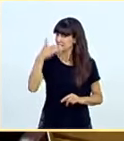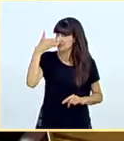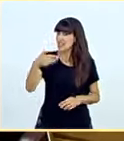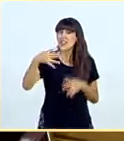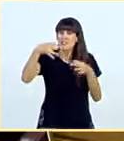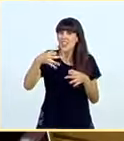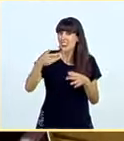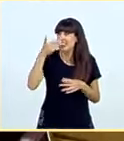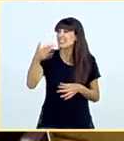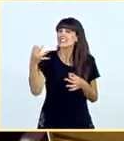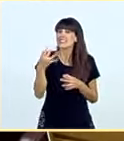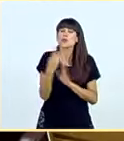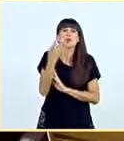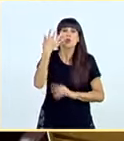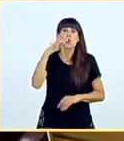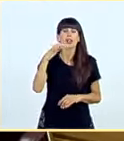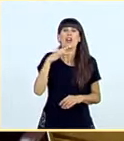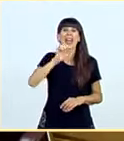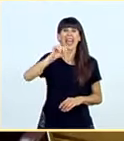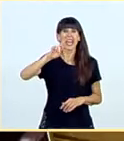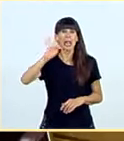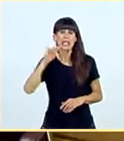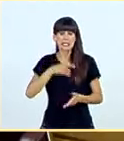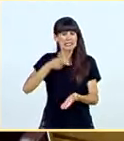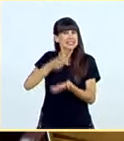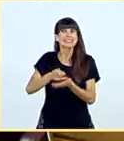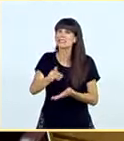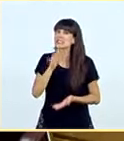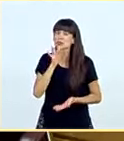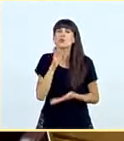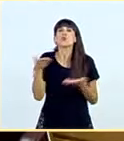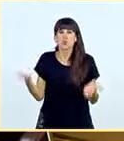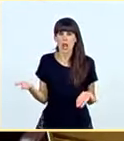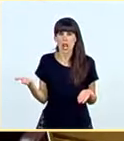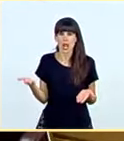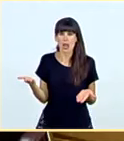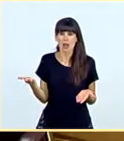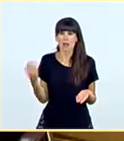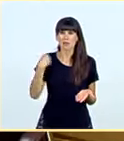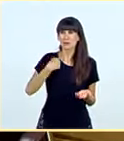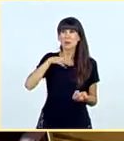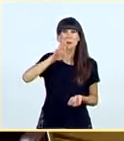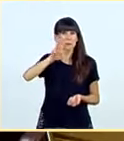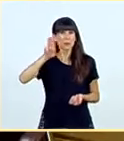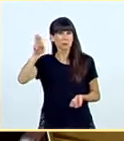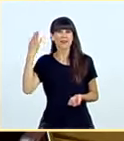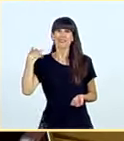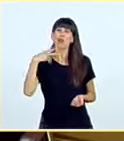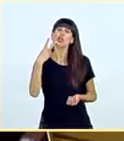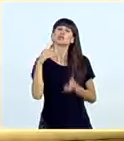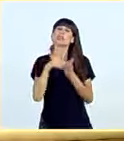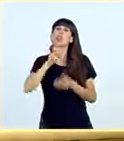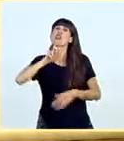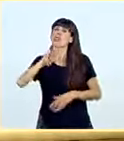la verdad de los hechos es que los únicos ERTE que no se han pagado en nuestro país, ¿sabe cuáles son? Los del Partido Popular del 2012,